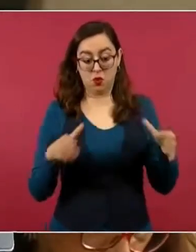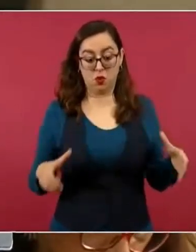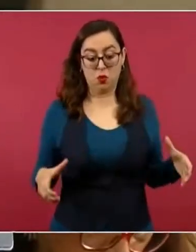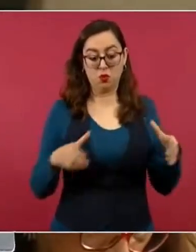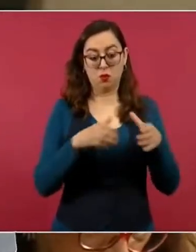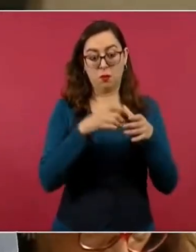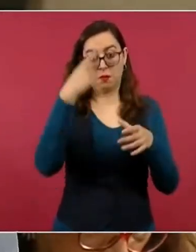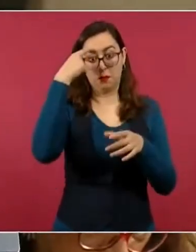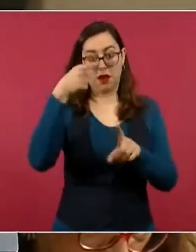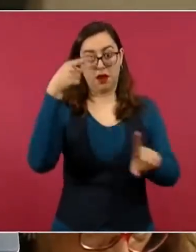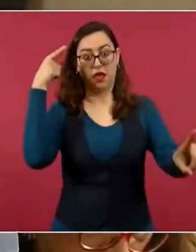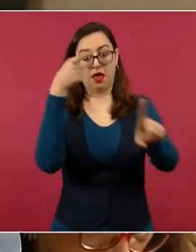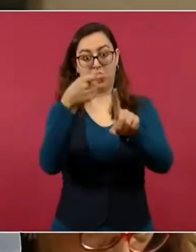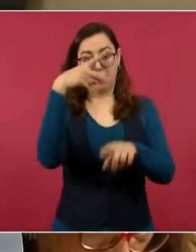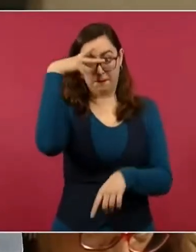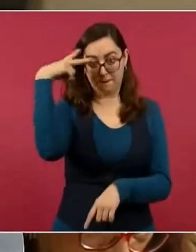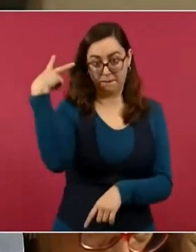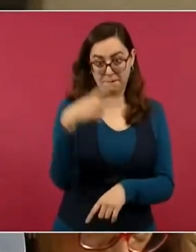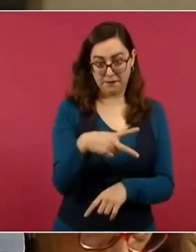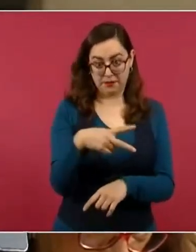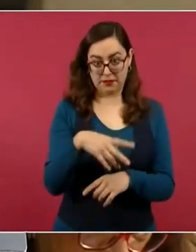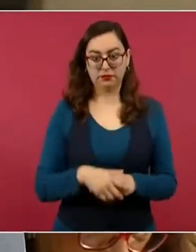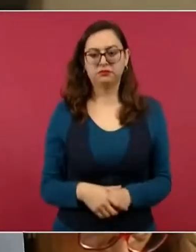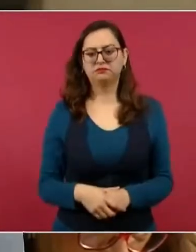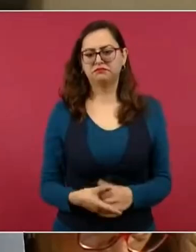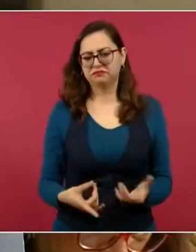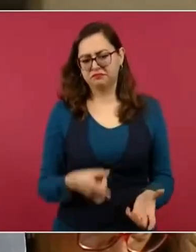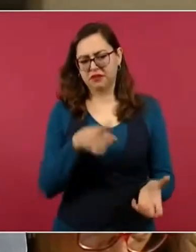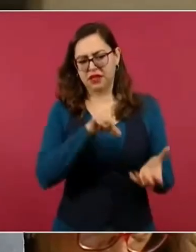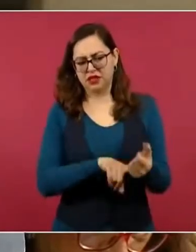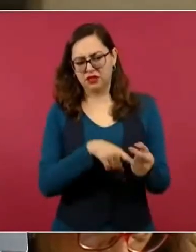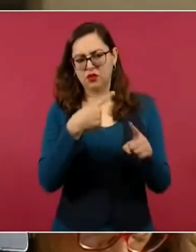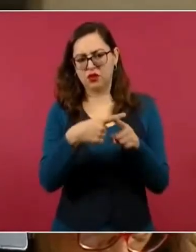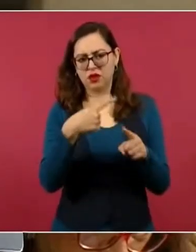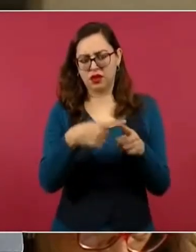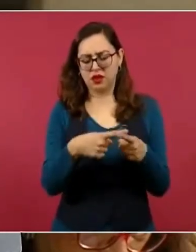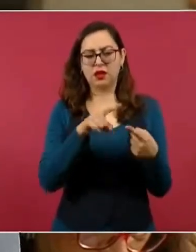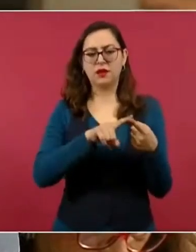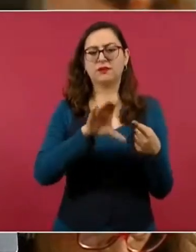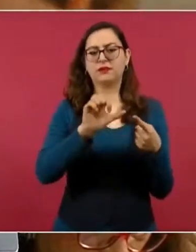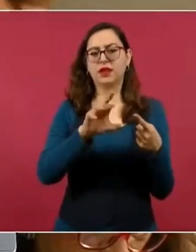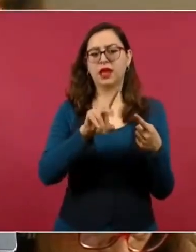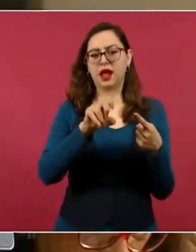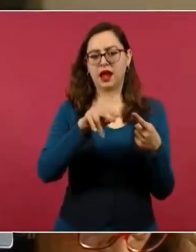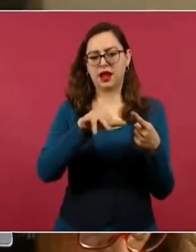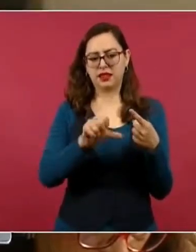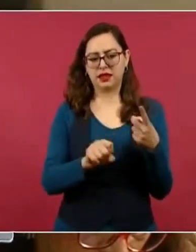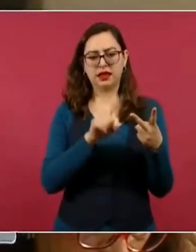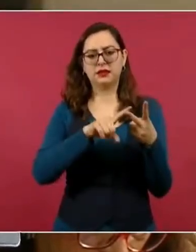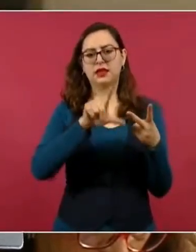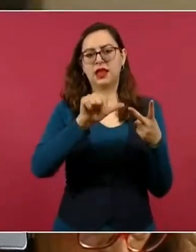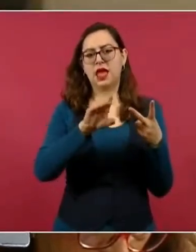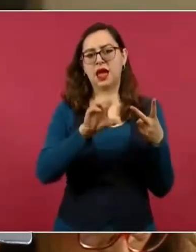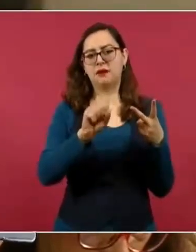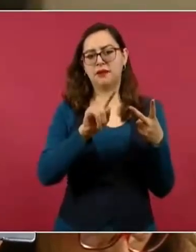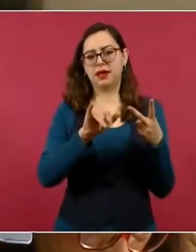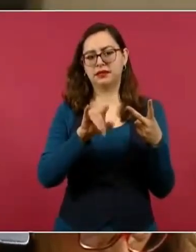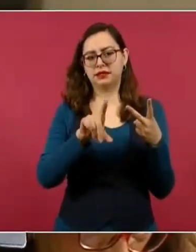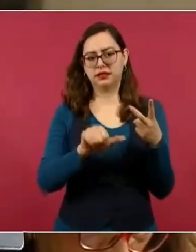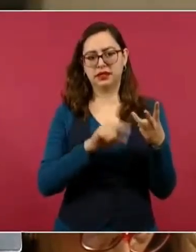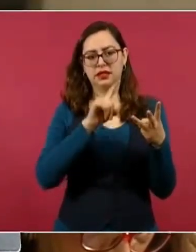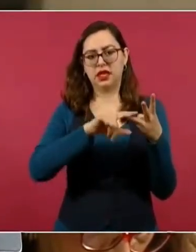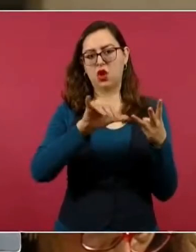donde se reúnen algunas personalidades como Cuauhtémoc Cárdenas, Francisco Labastida, José Narro, Patricia